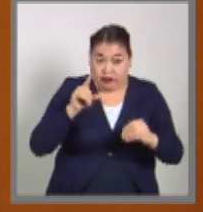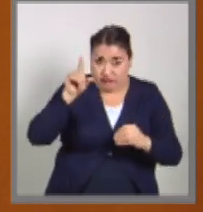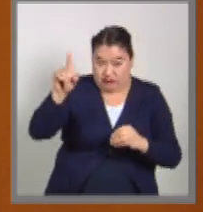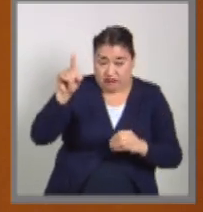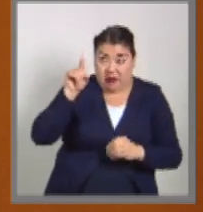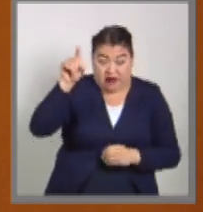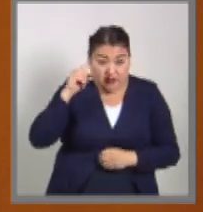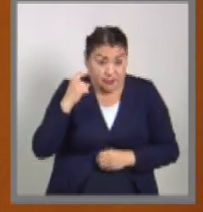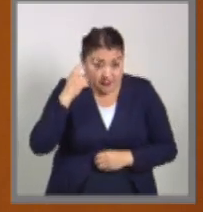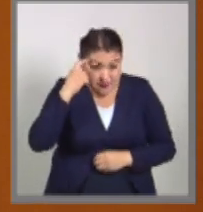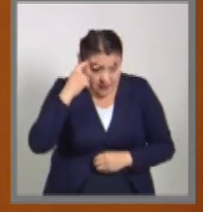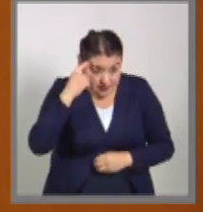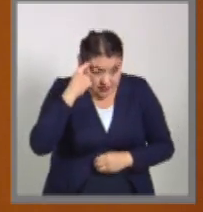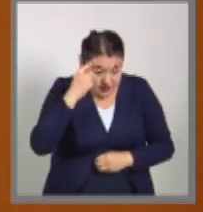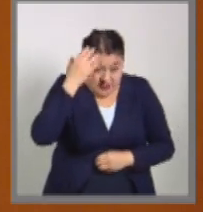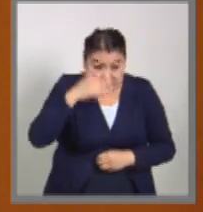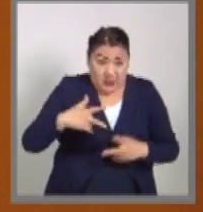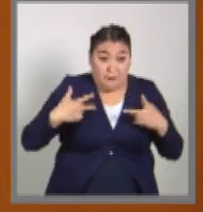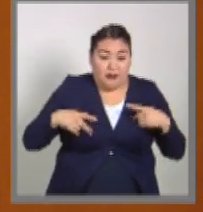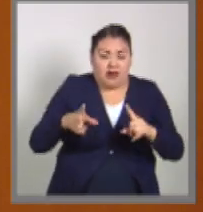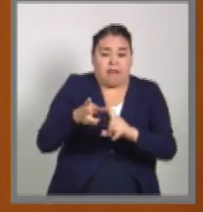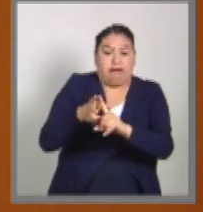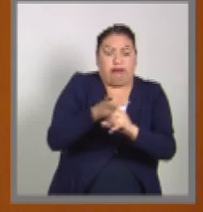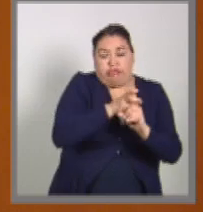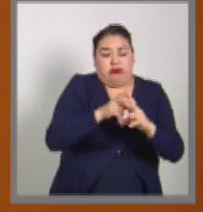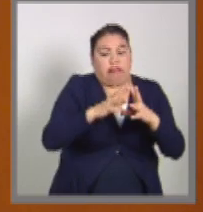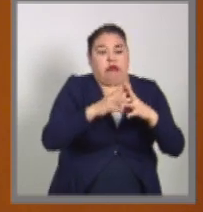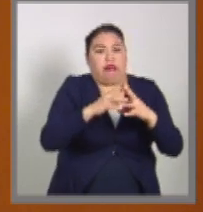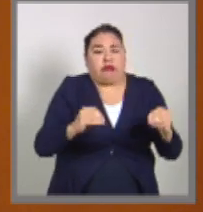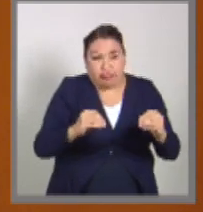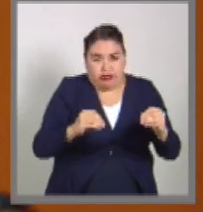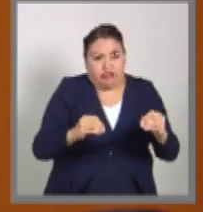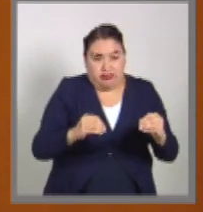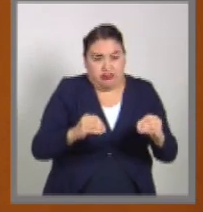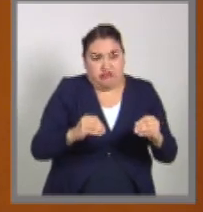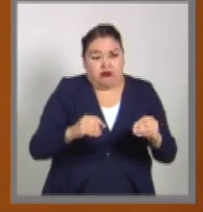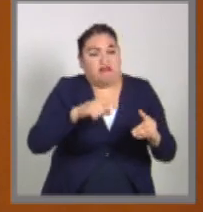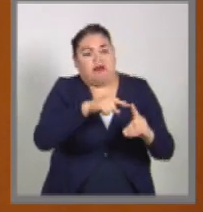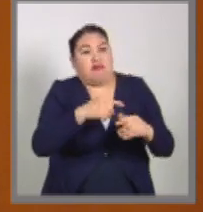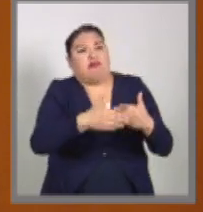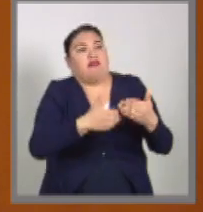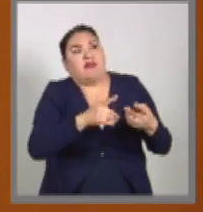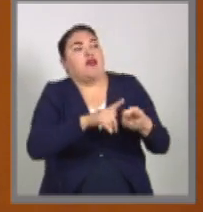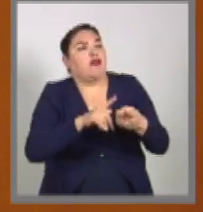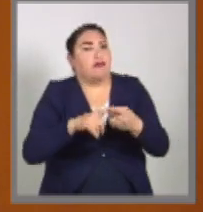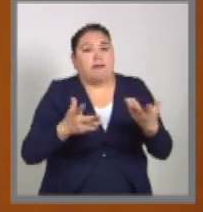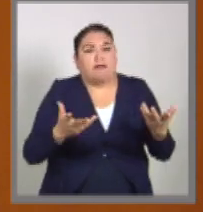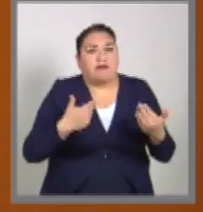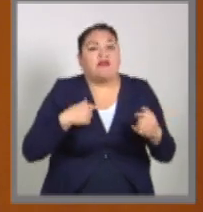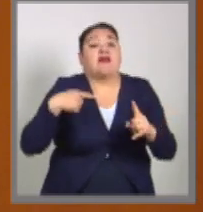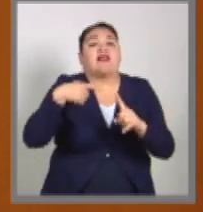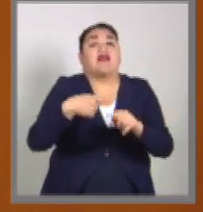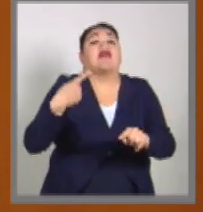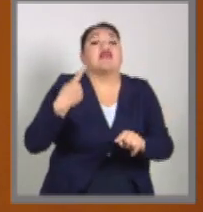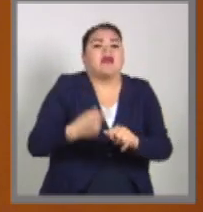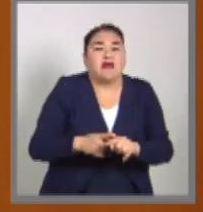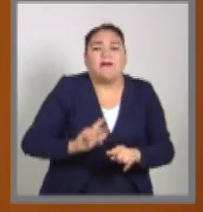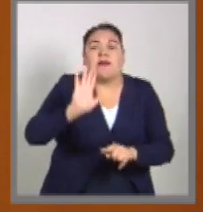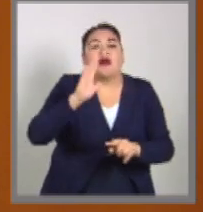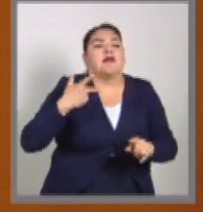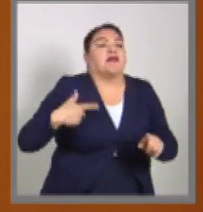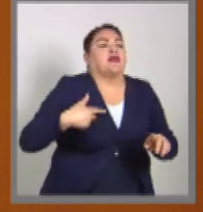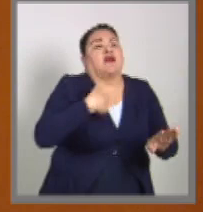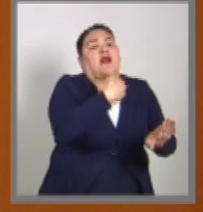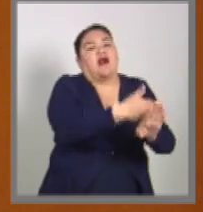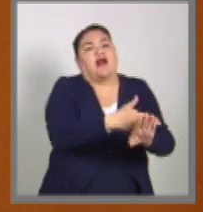considera que el fenómeno de la desaparición forzada es una conducta de carácter pluriofensivo que viola